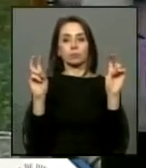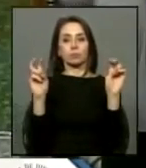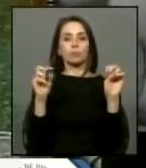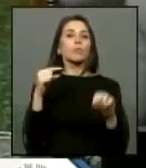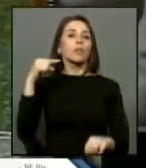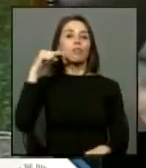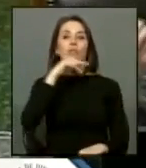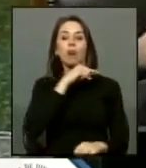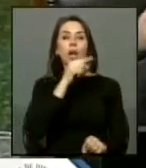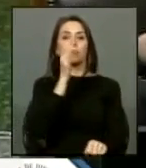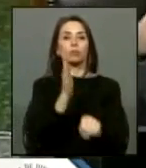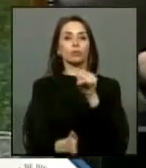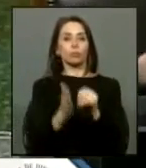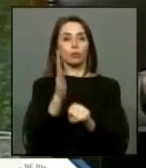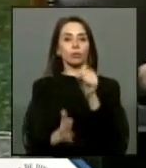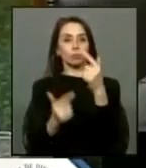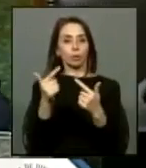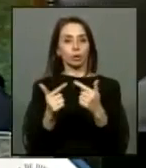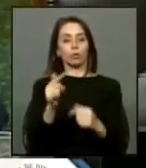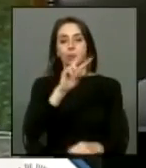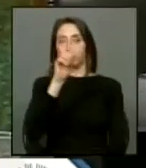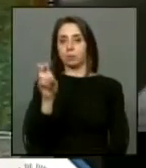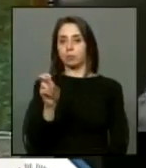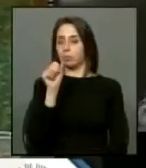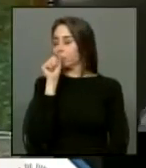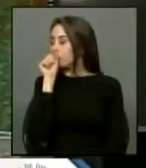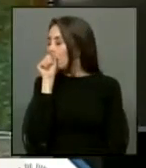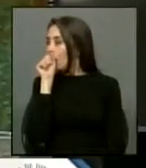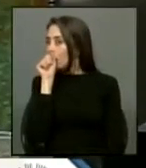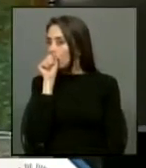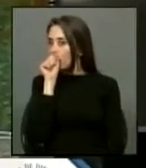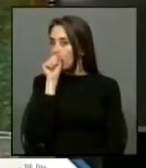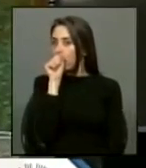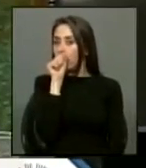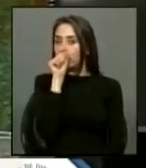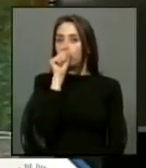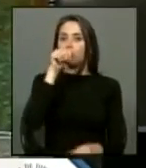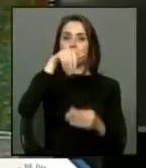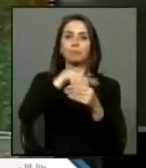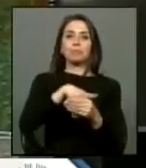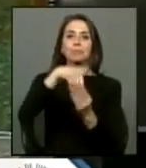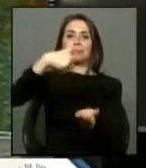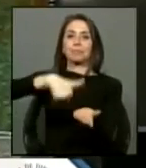falsos exonerados cierre de comillas en votación